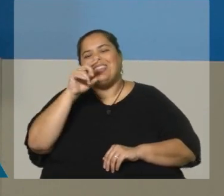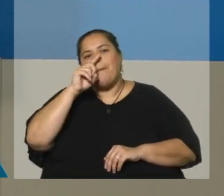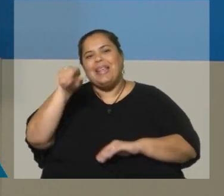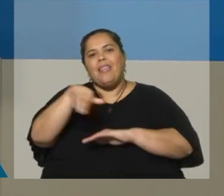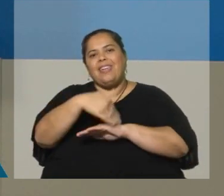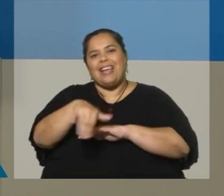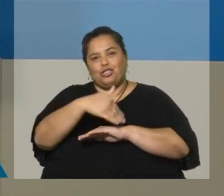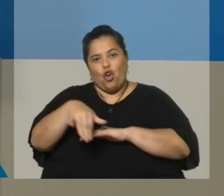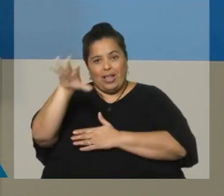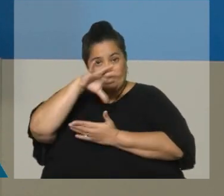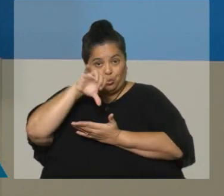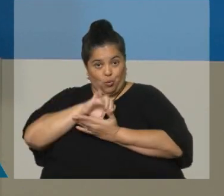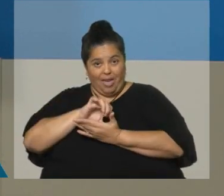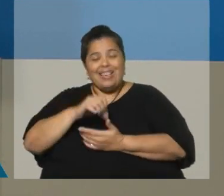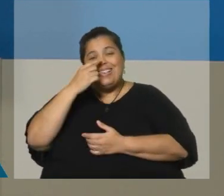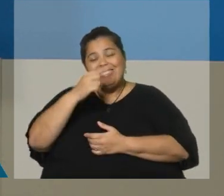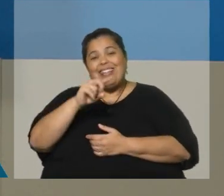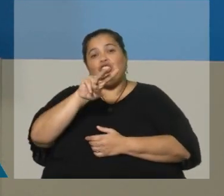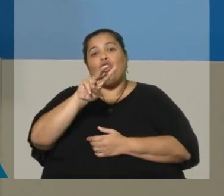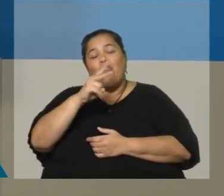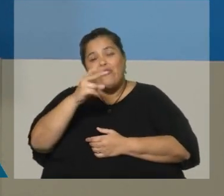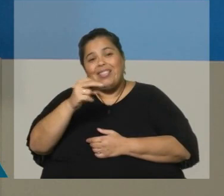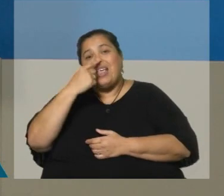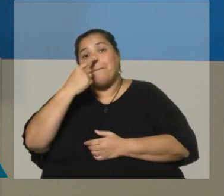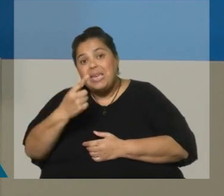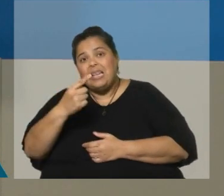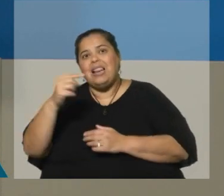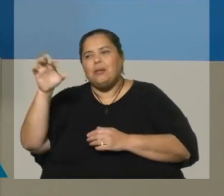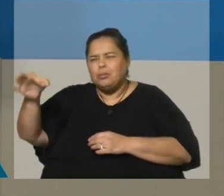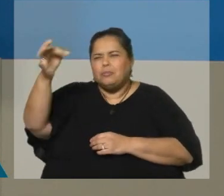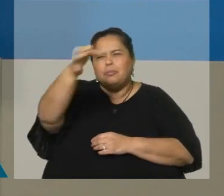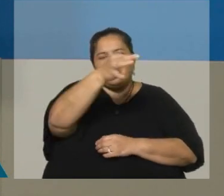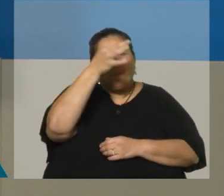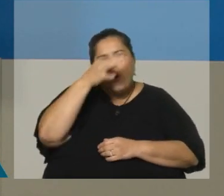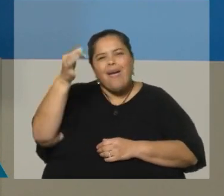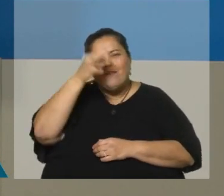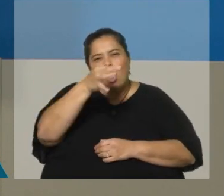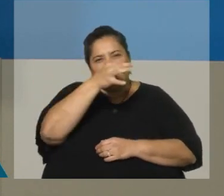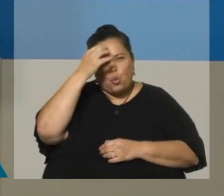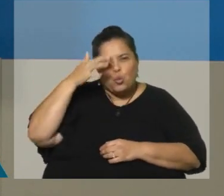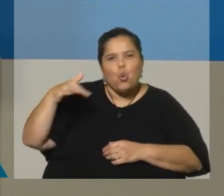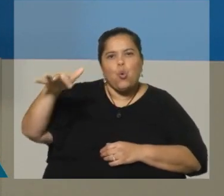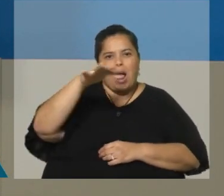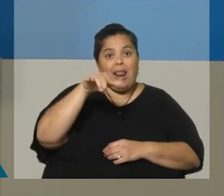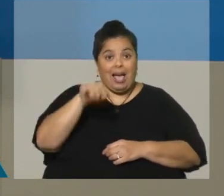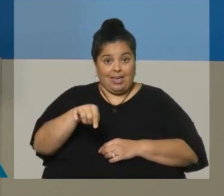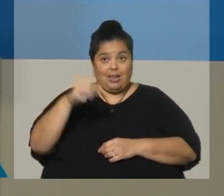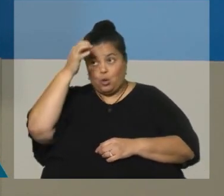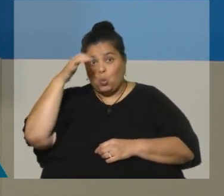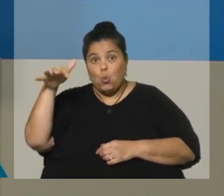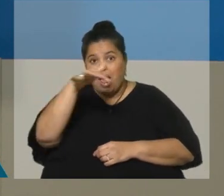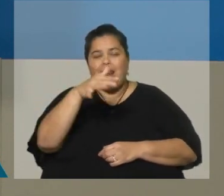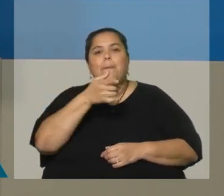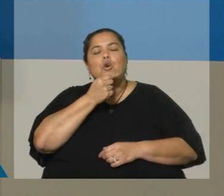y a más de 120.000 puntos en zonas rurales. En las zonas rurales, el Ministerio del Interior va a estar colaborando con nosotros en buena parte del país.